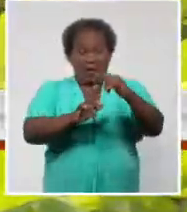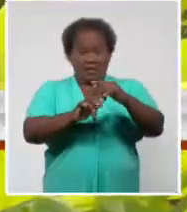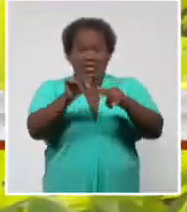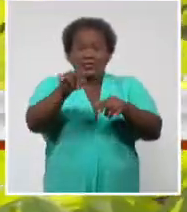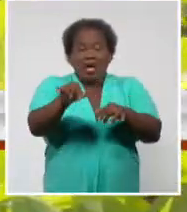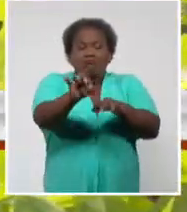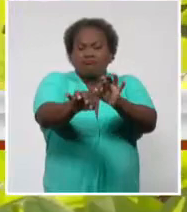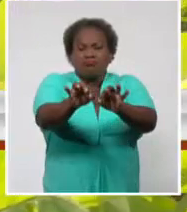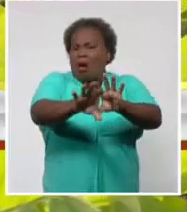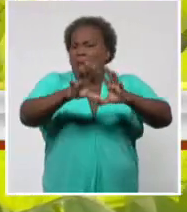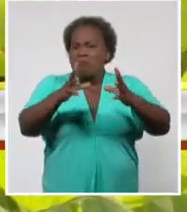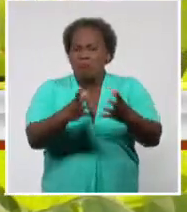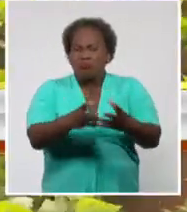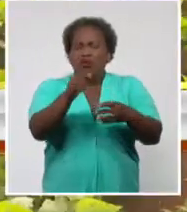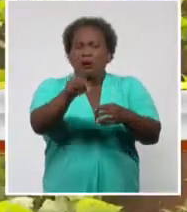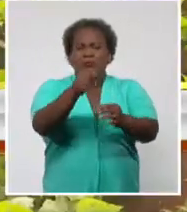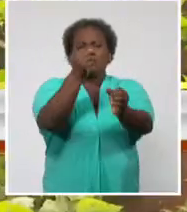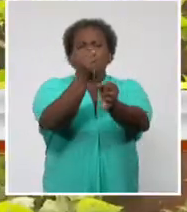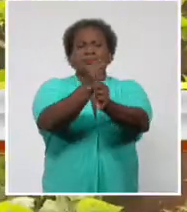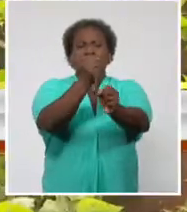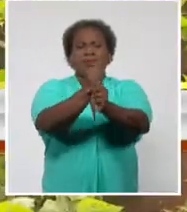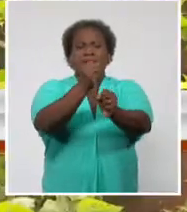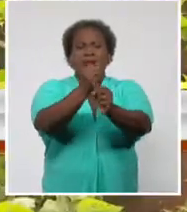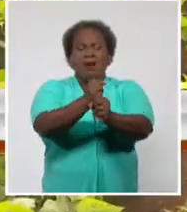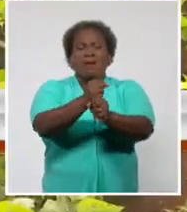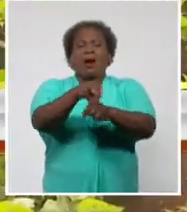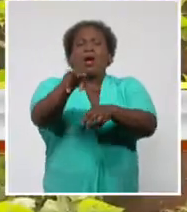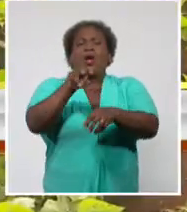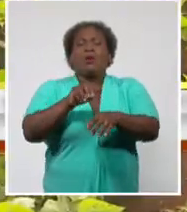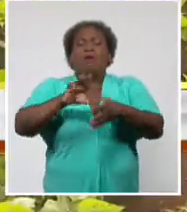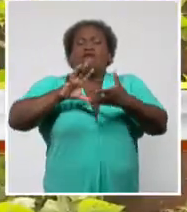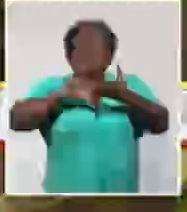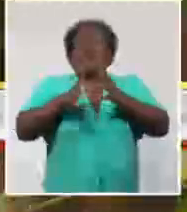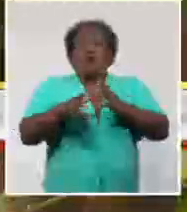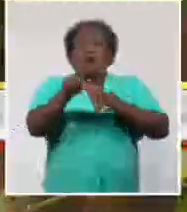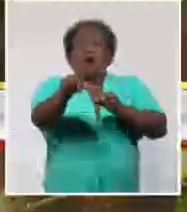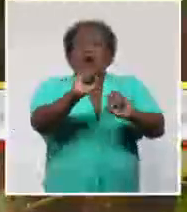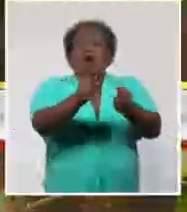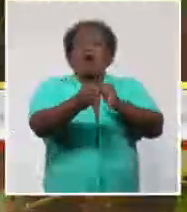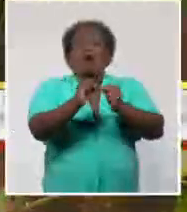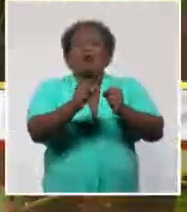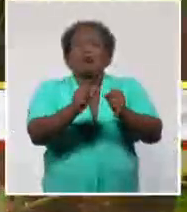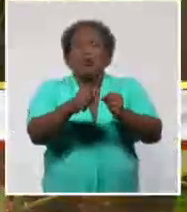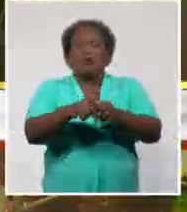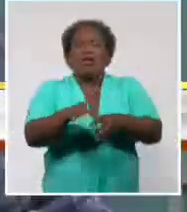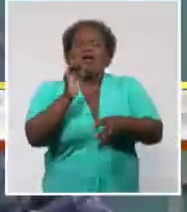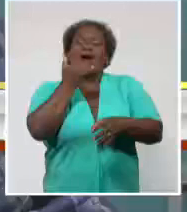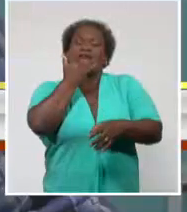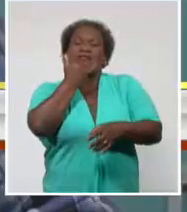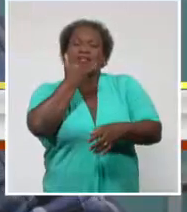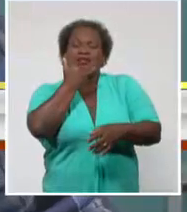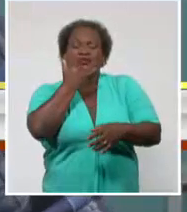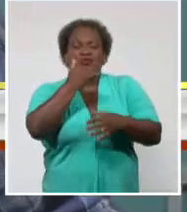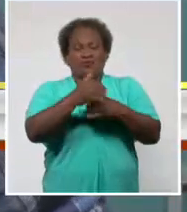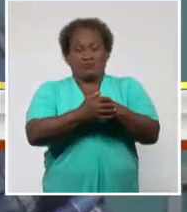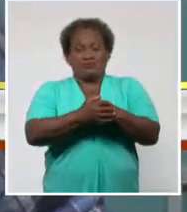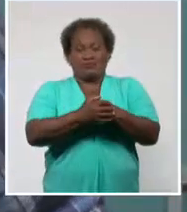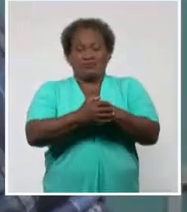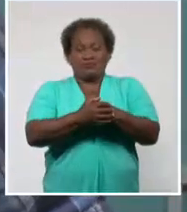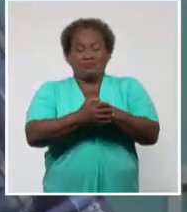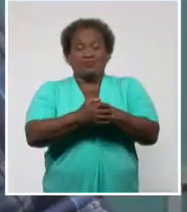la provincia, se trabaja ahora con nuevos protocolos para el control de plagas como el tri de la flor del frijol. Las áreas